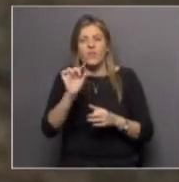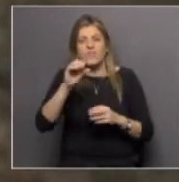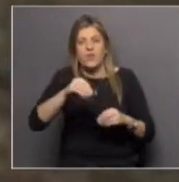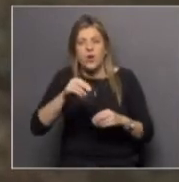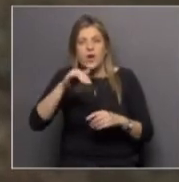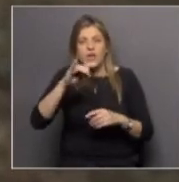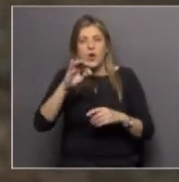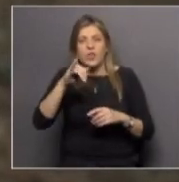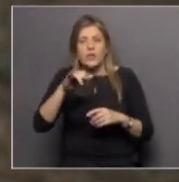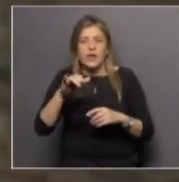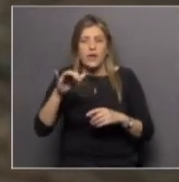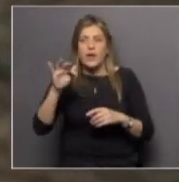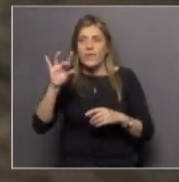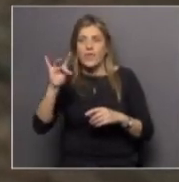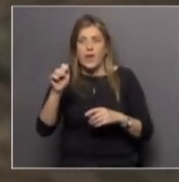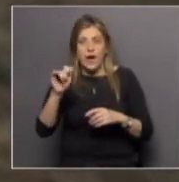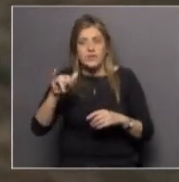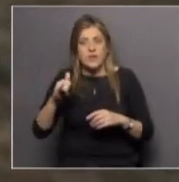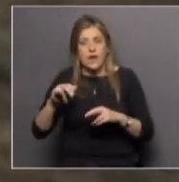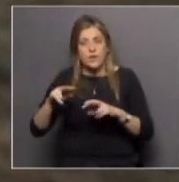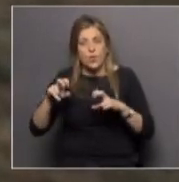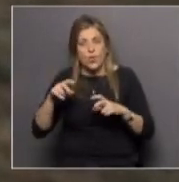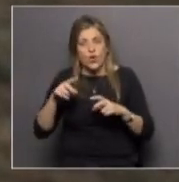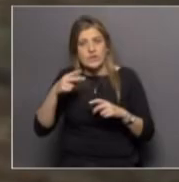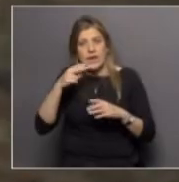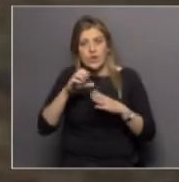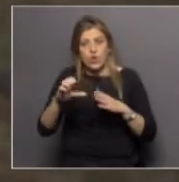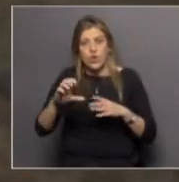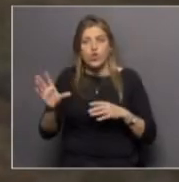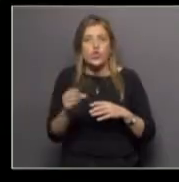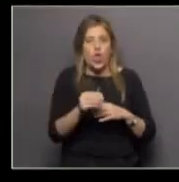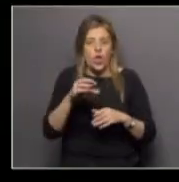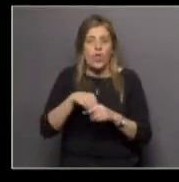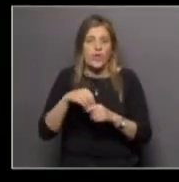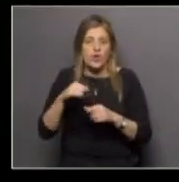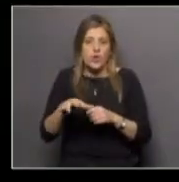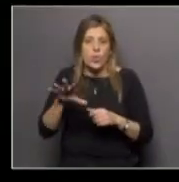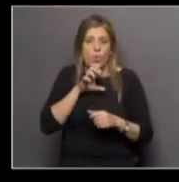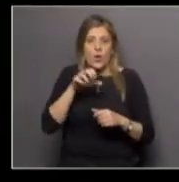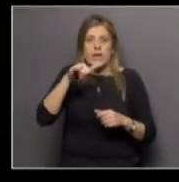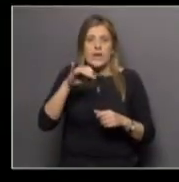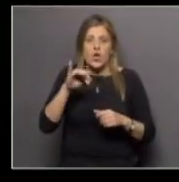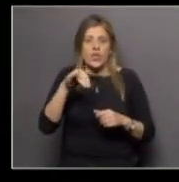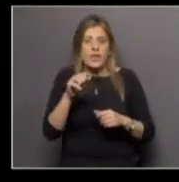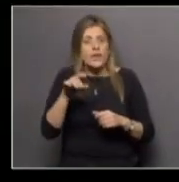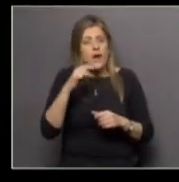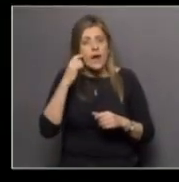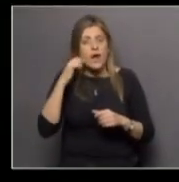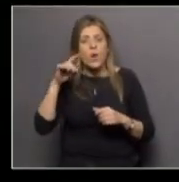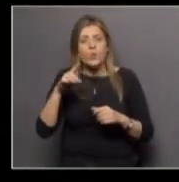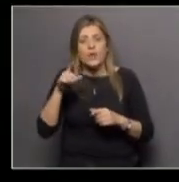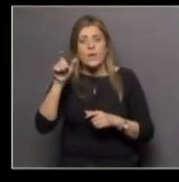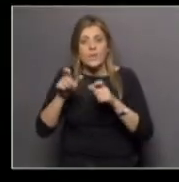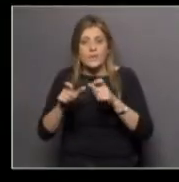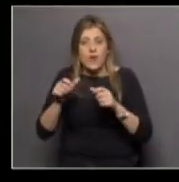la FDA los estudió y realmente todos tienen nicotina el reclamo que se hace por parte de sus